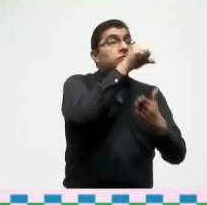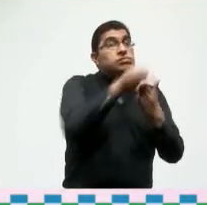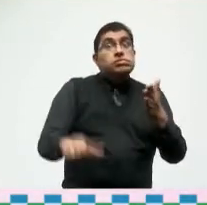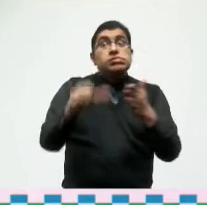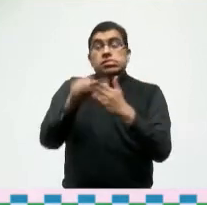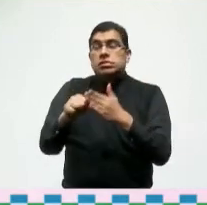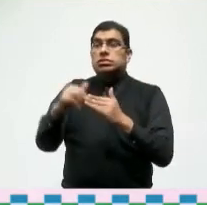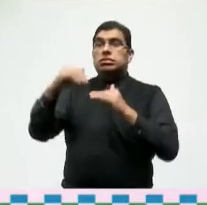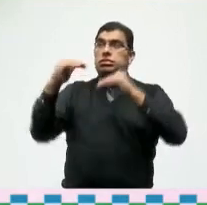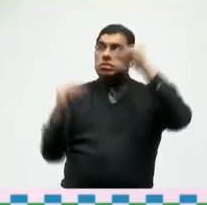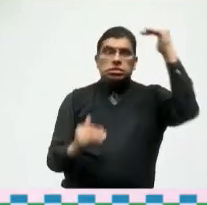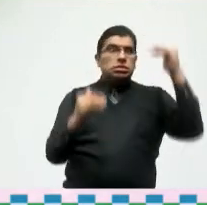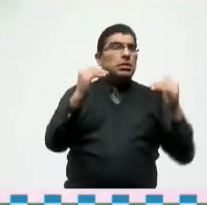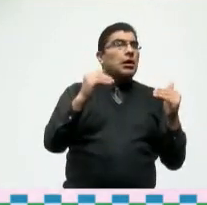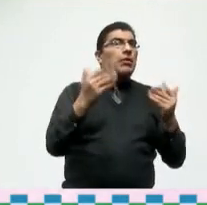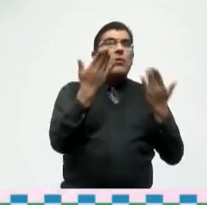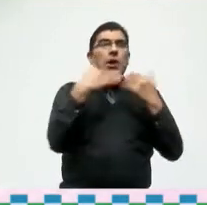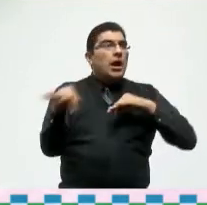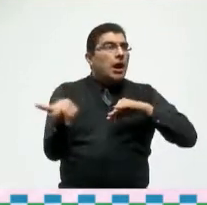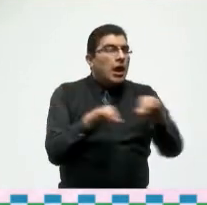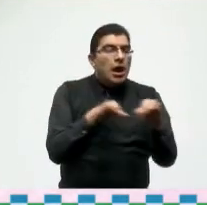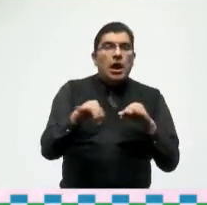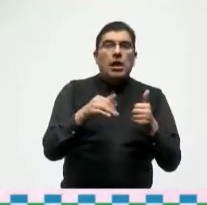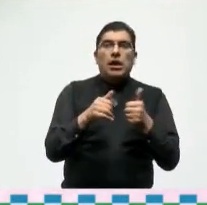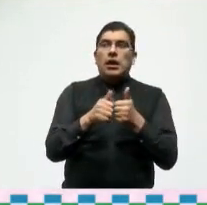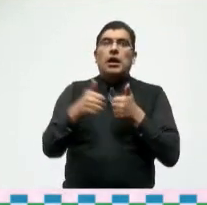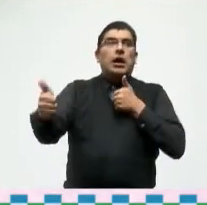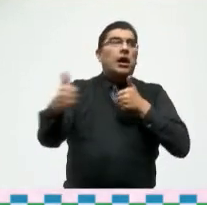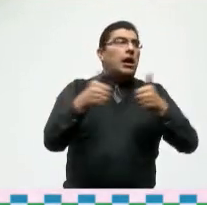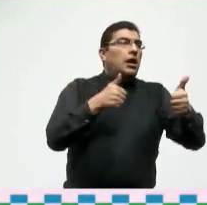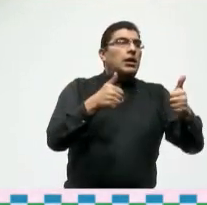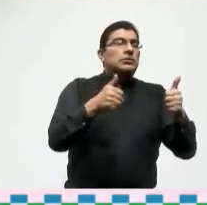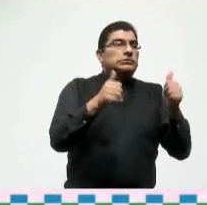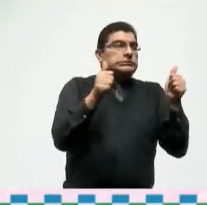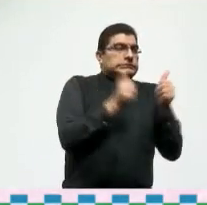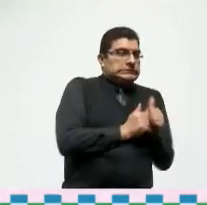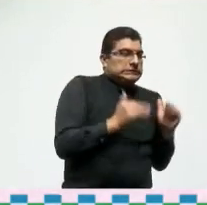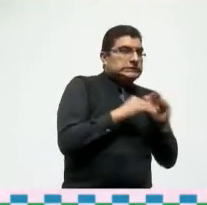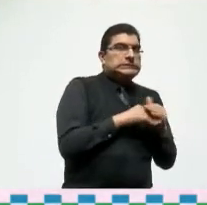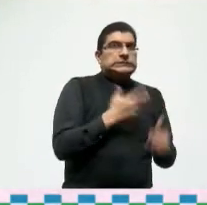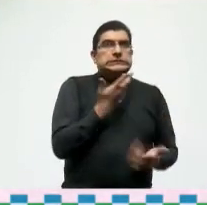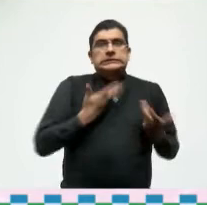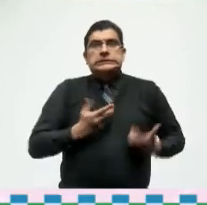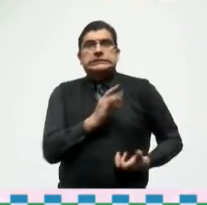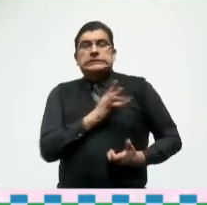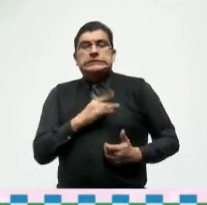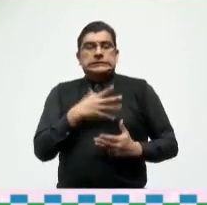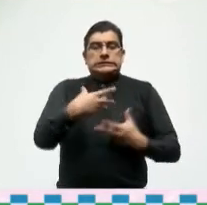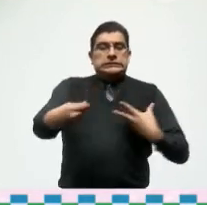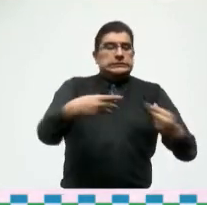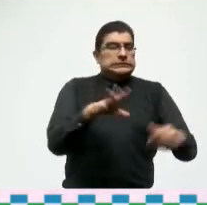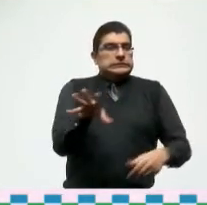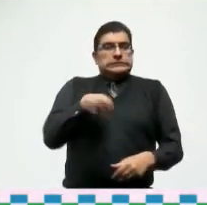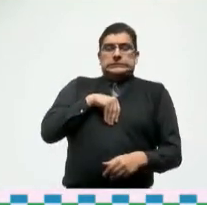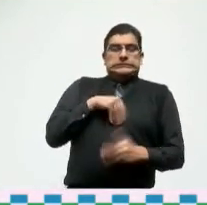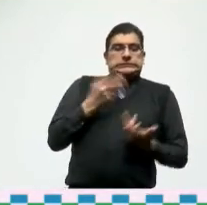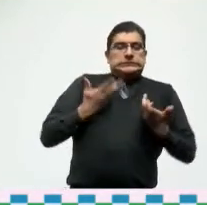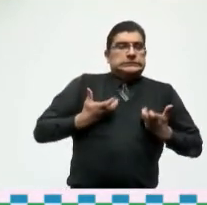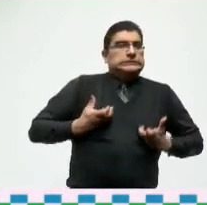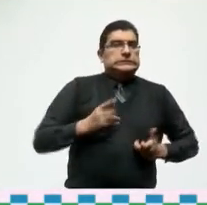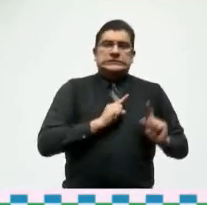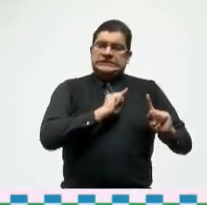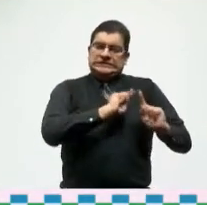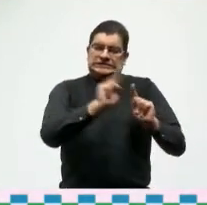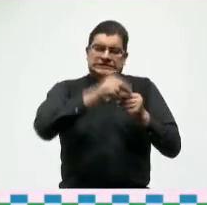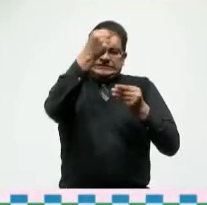desempleo distanciamiento social temor contagio colectivo entre otros factores